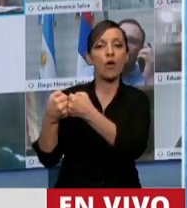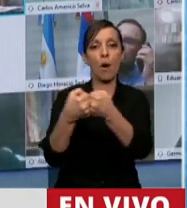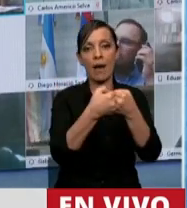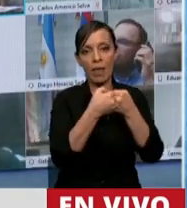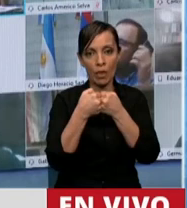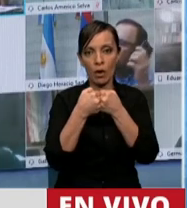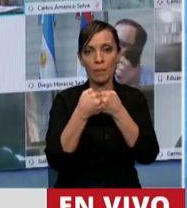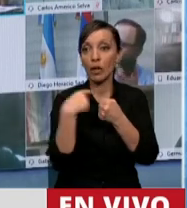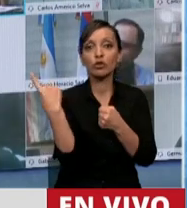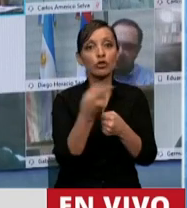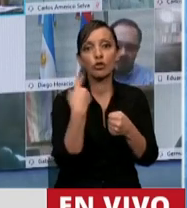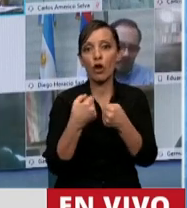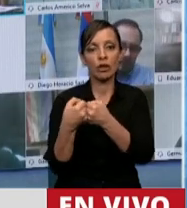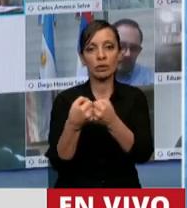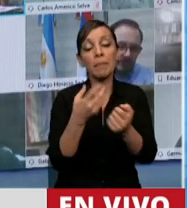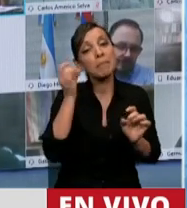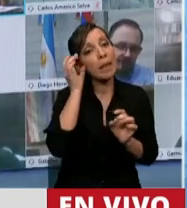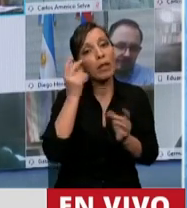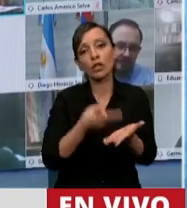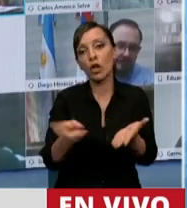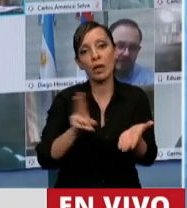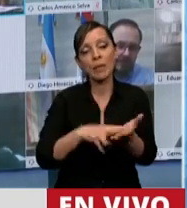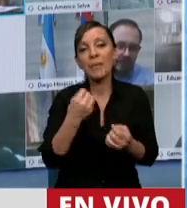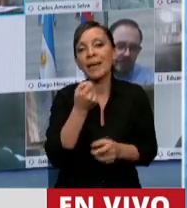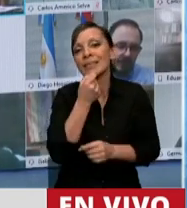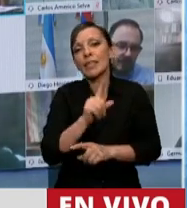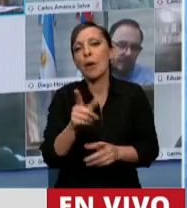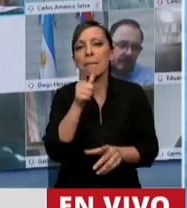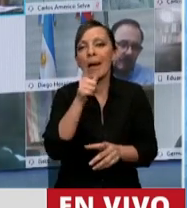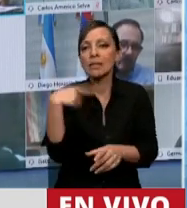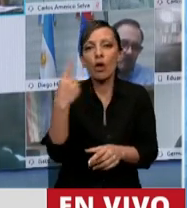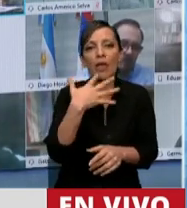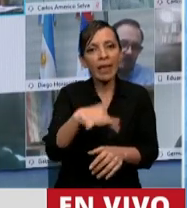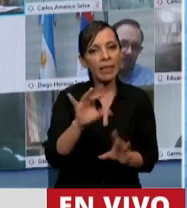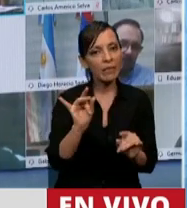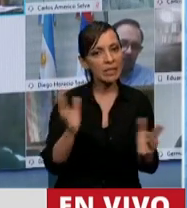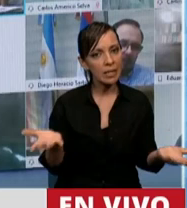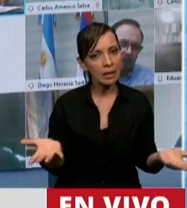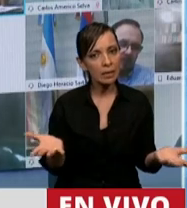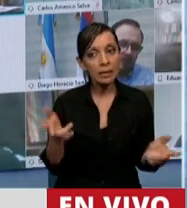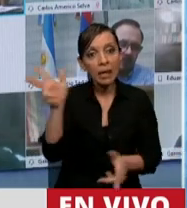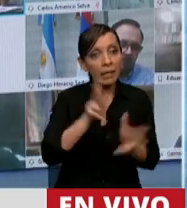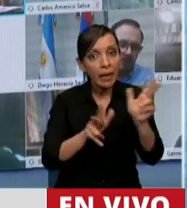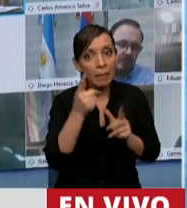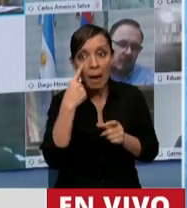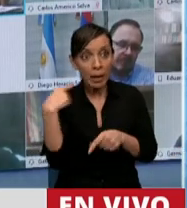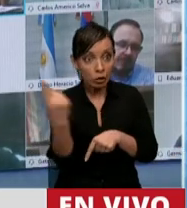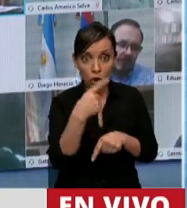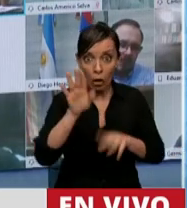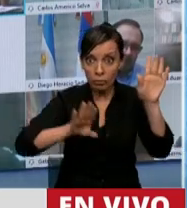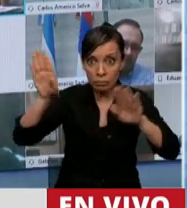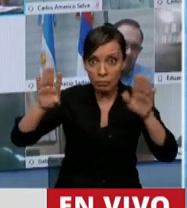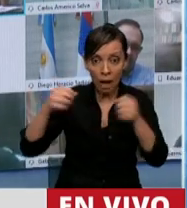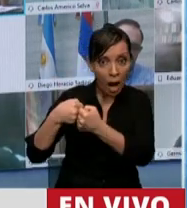acuerdo de todos los miembros. Perdonen que lo repita, pero parece que cuesta mucho entenderlo. Díganme si hay acuerdo de todos los